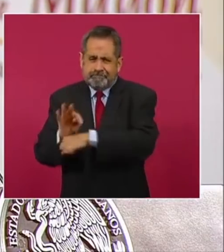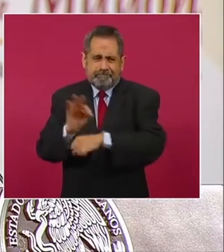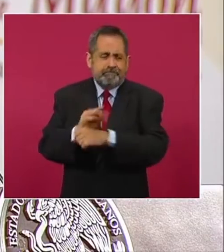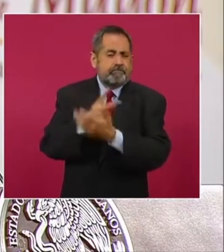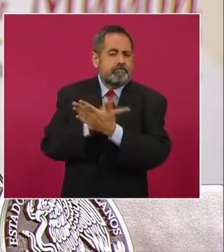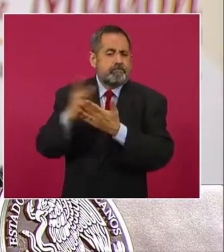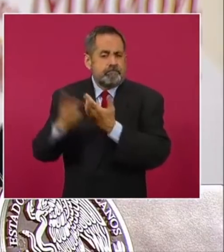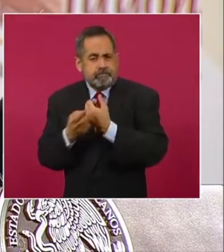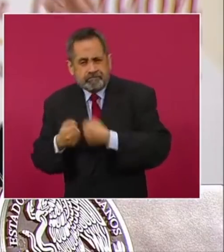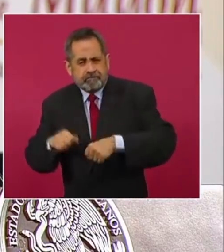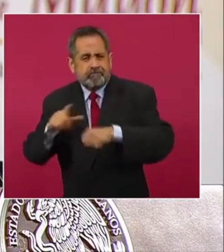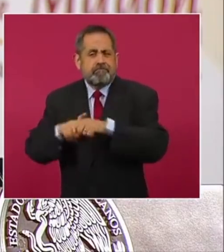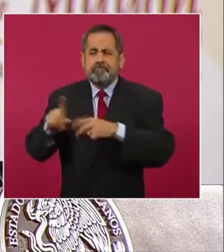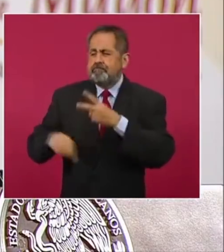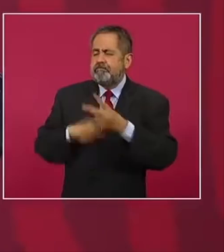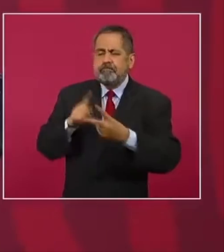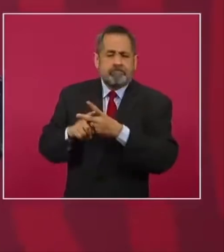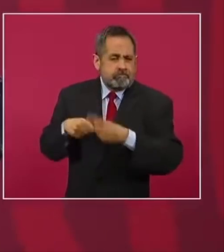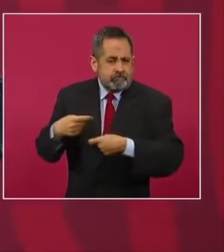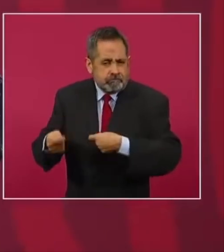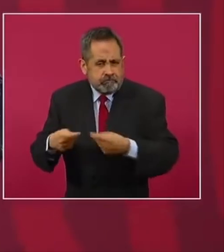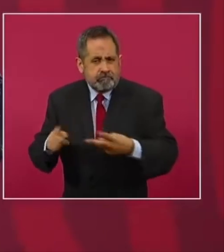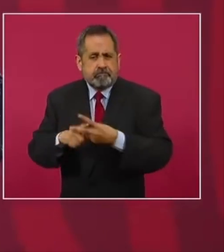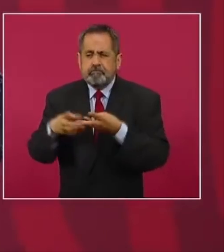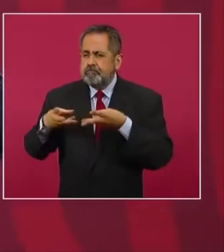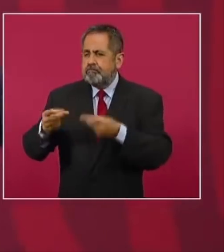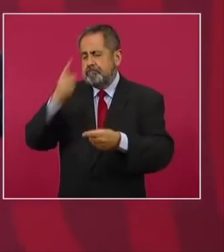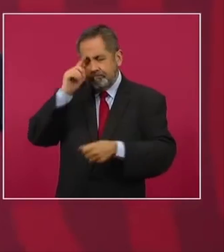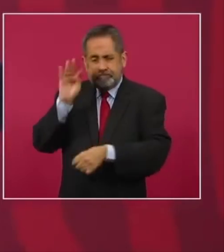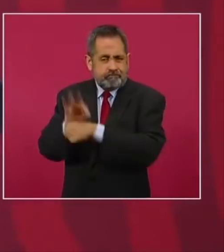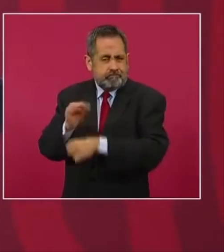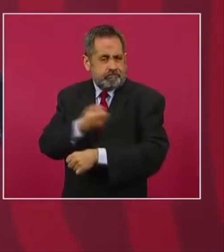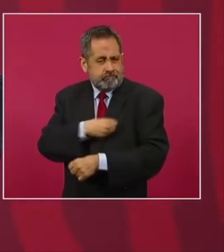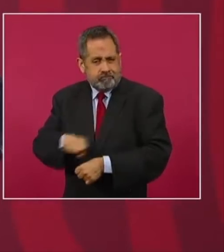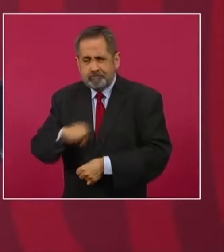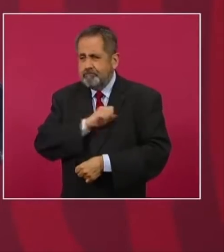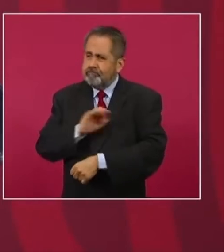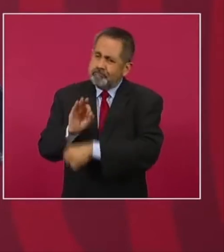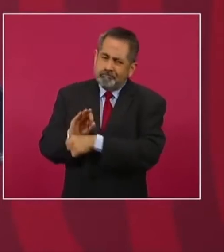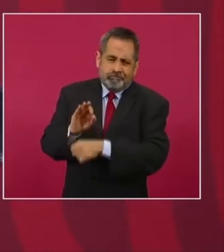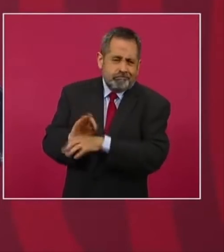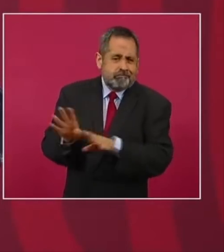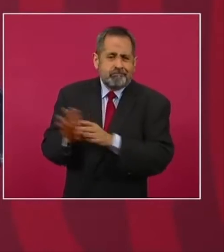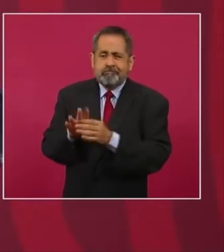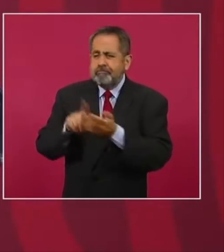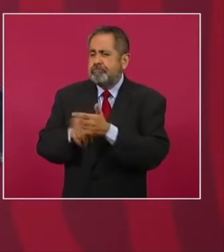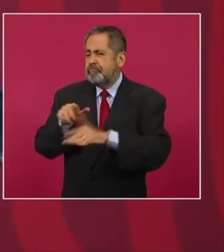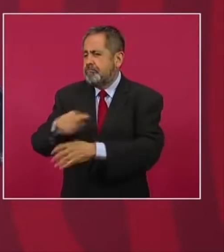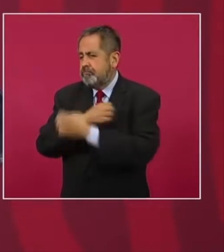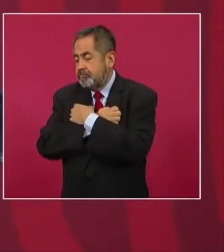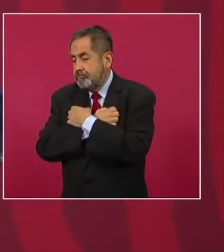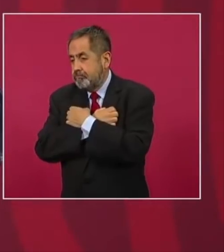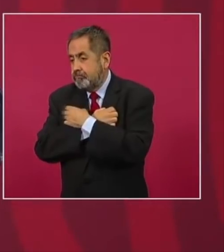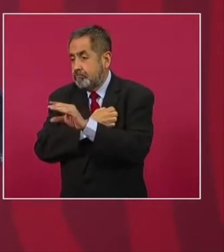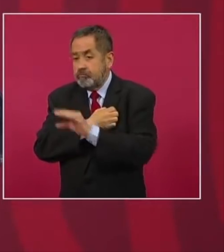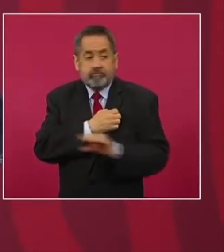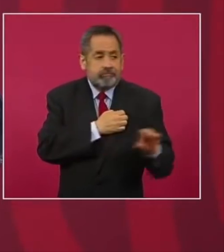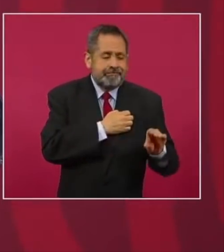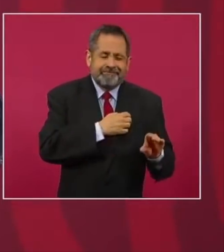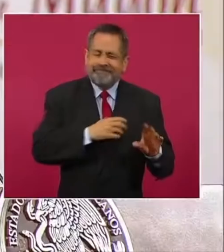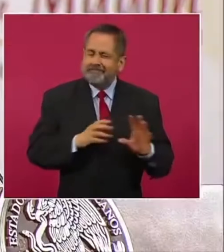programas sociales, hay que garantizar el gasto en salud, el gasto en educación y